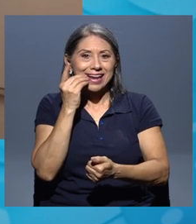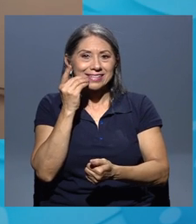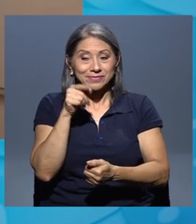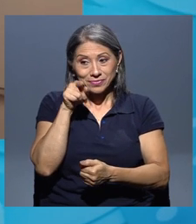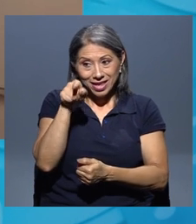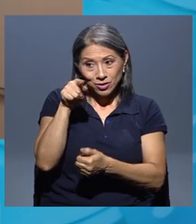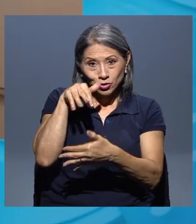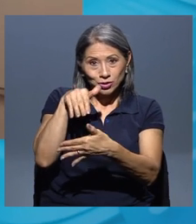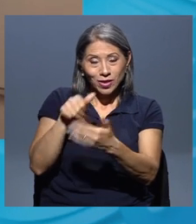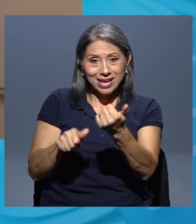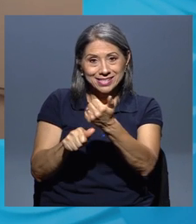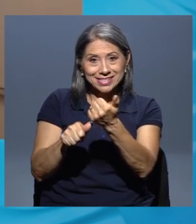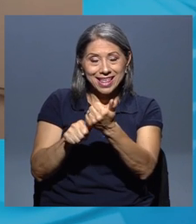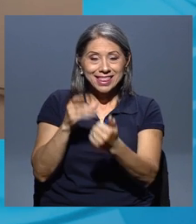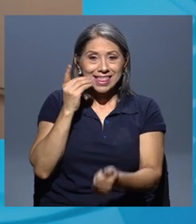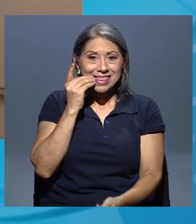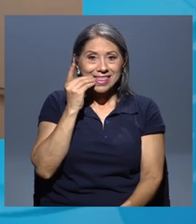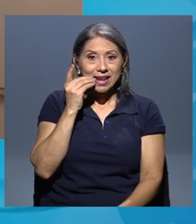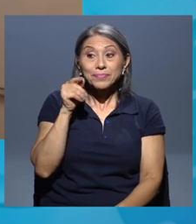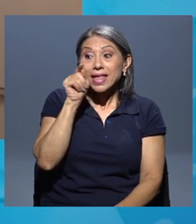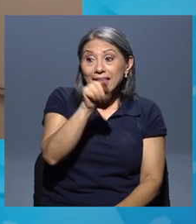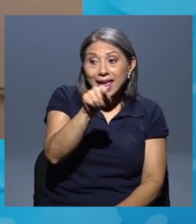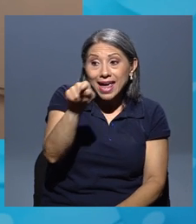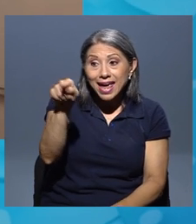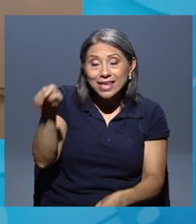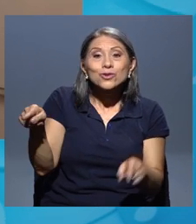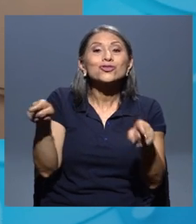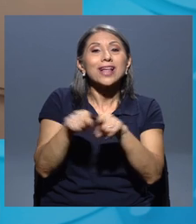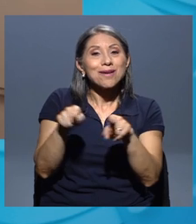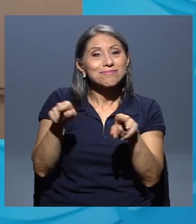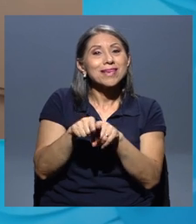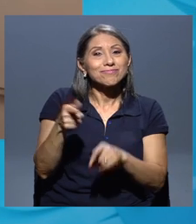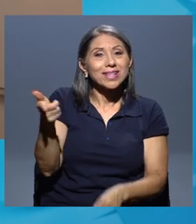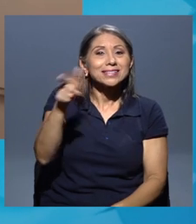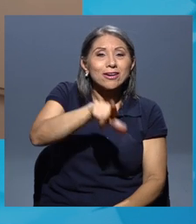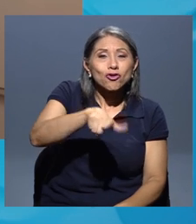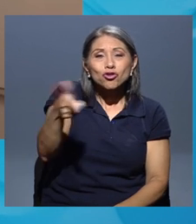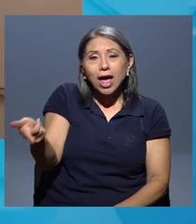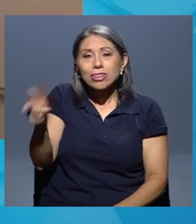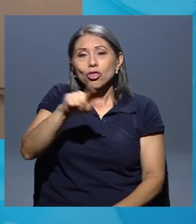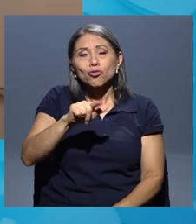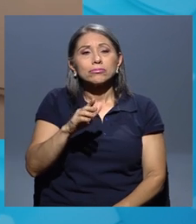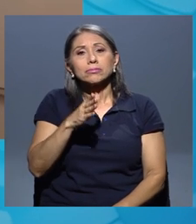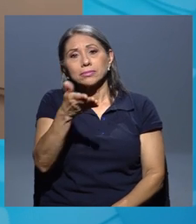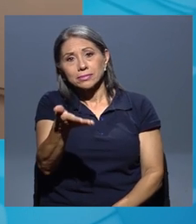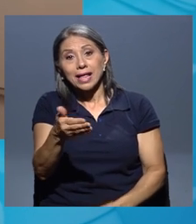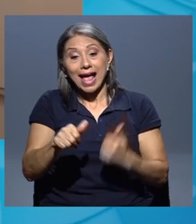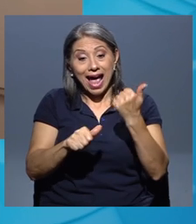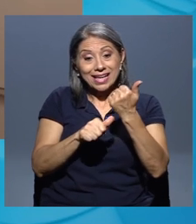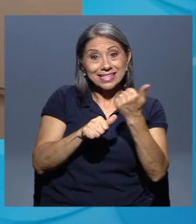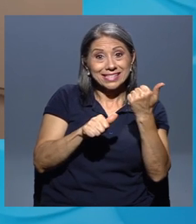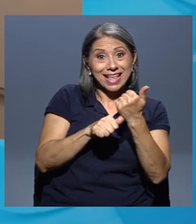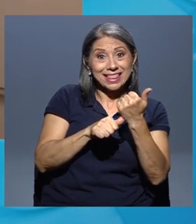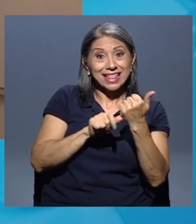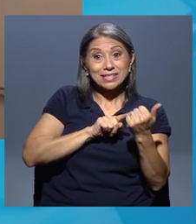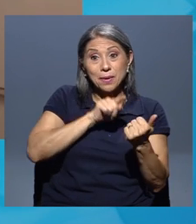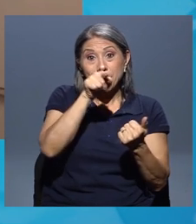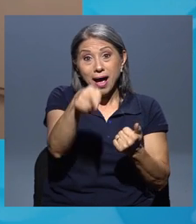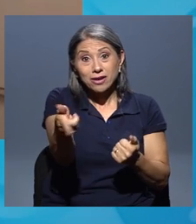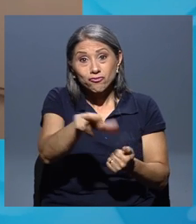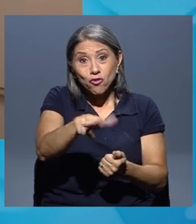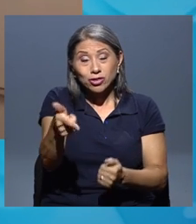de asistentes dentales. Entonces, ellos también están rotando por allá. Ellos en este momento rotan los asistentes una semana.